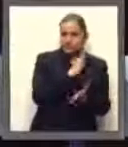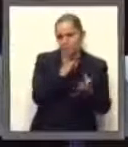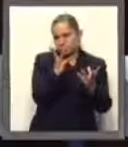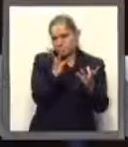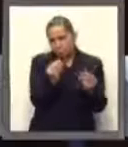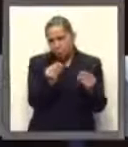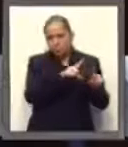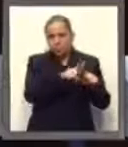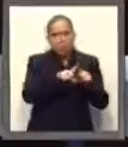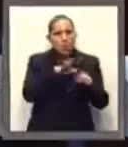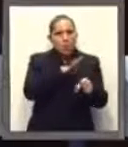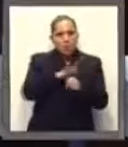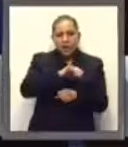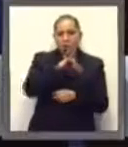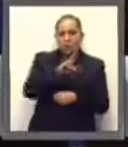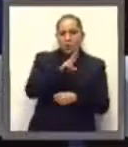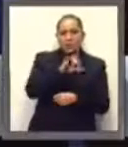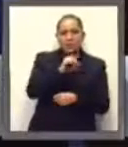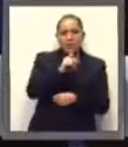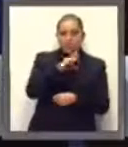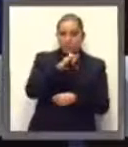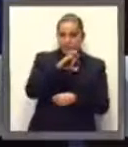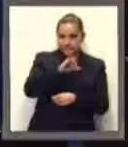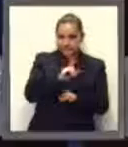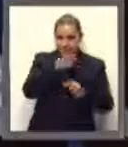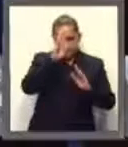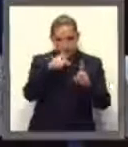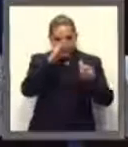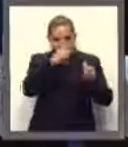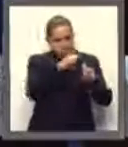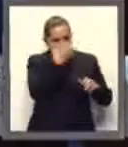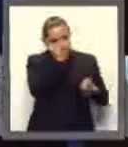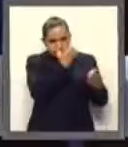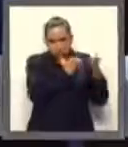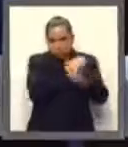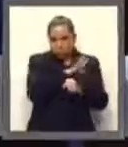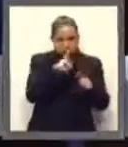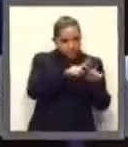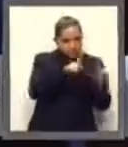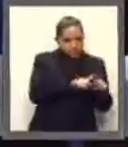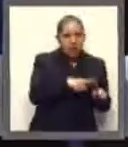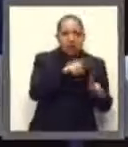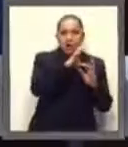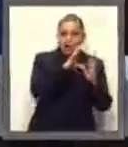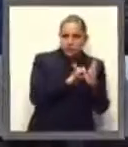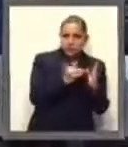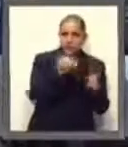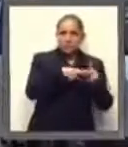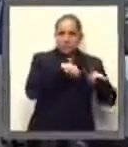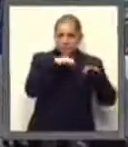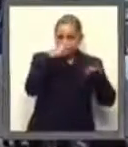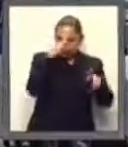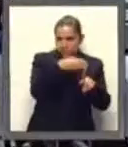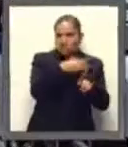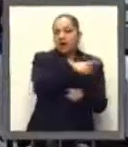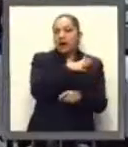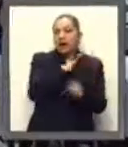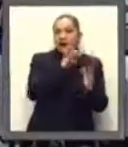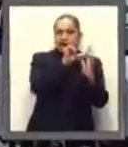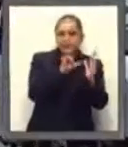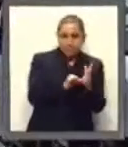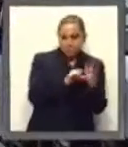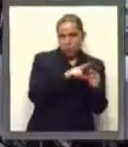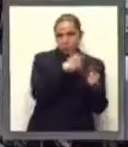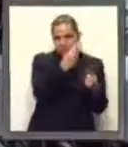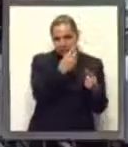jurisprudenciales en materia constitucional y laboral, que los artículos 25, segundo y tercer párrafo,